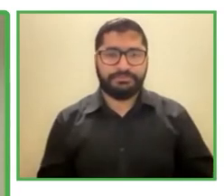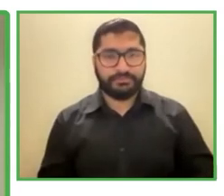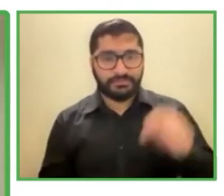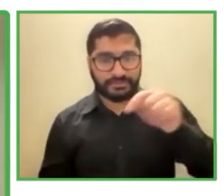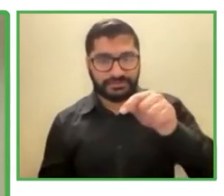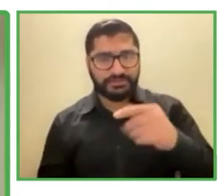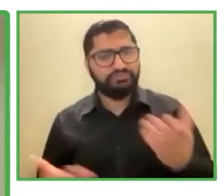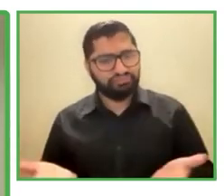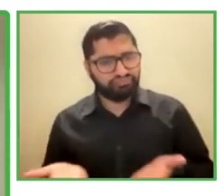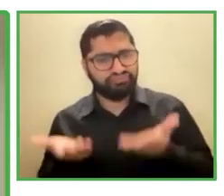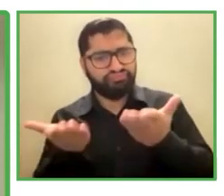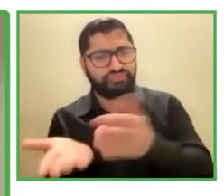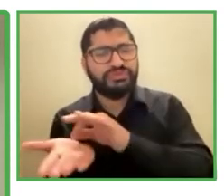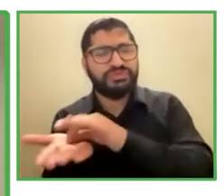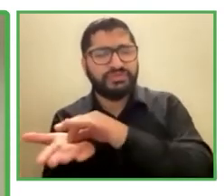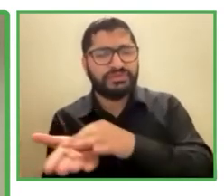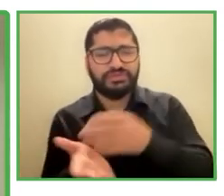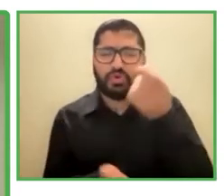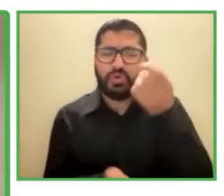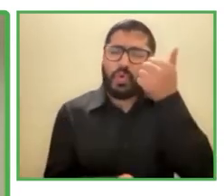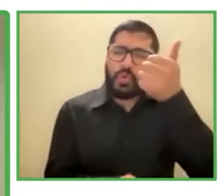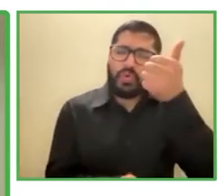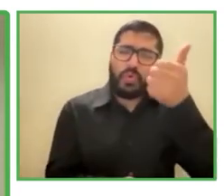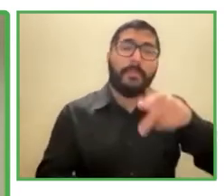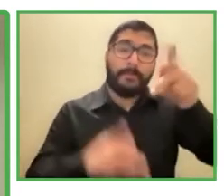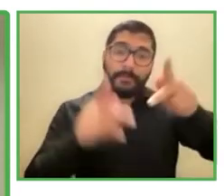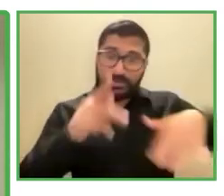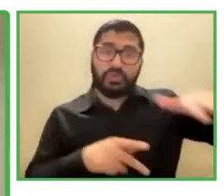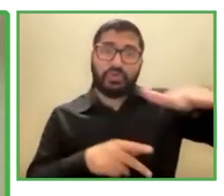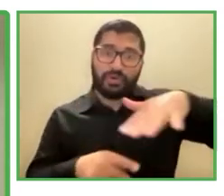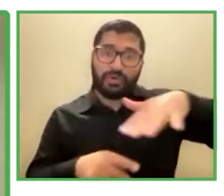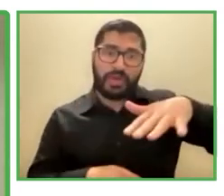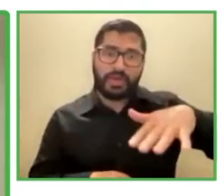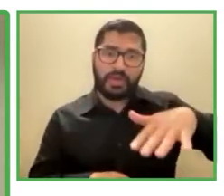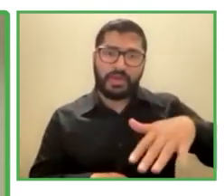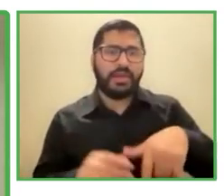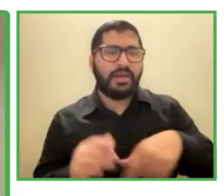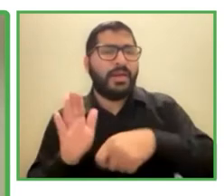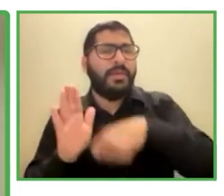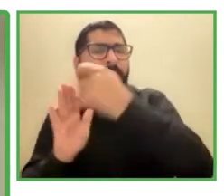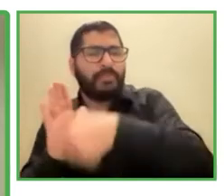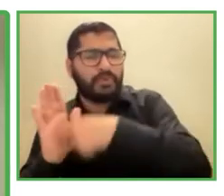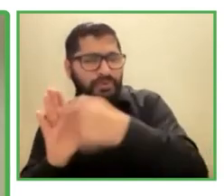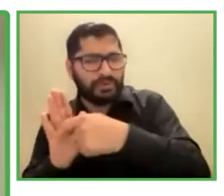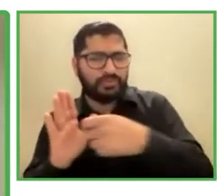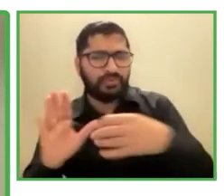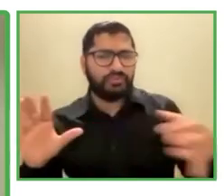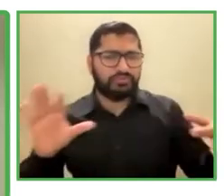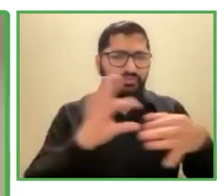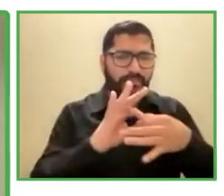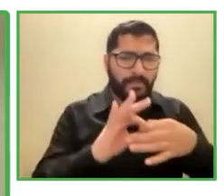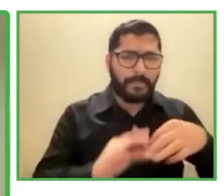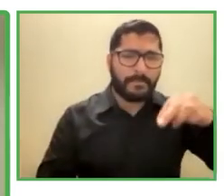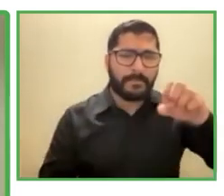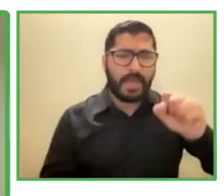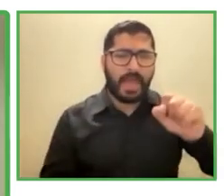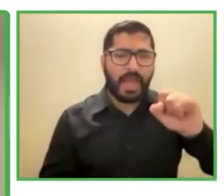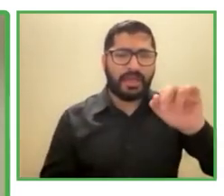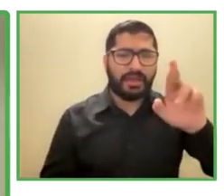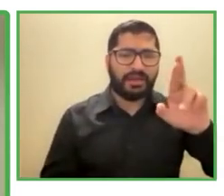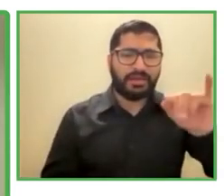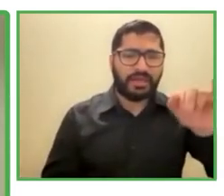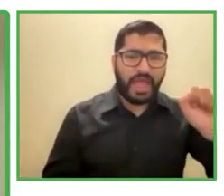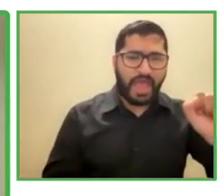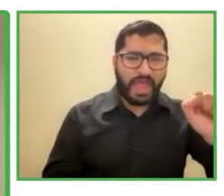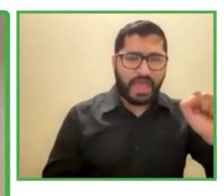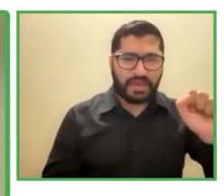personas en el proyecto Marien la farmacia es una farmacia de barrio clásica en